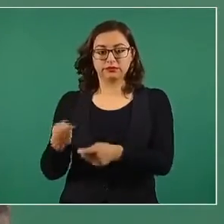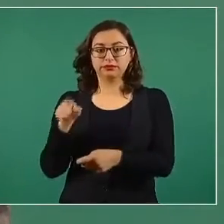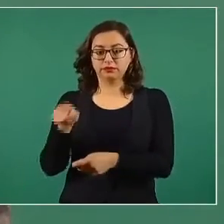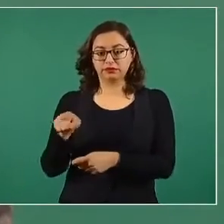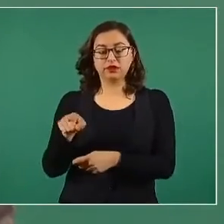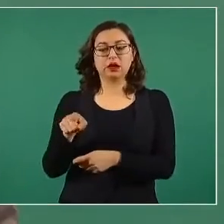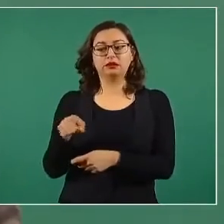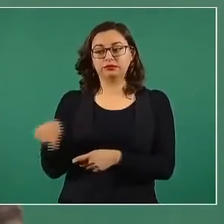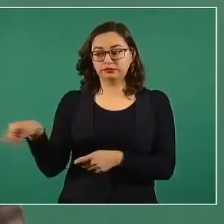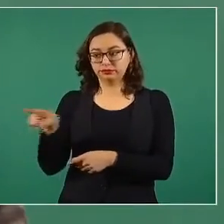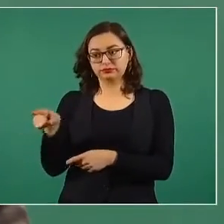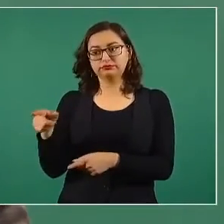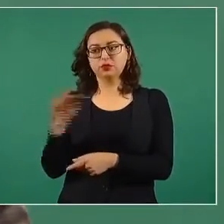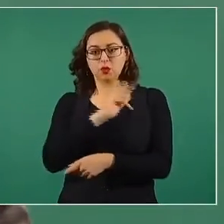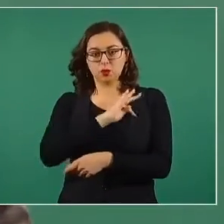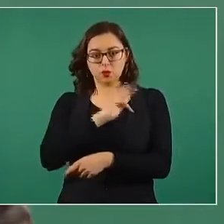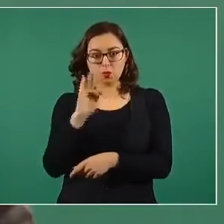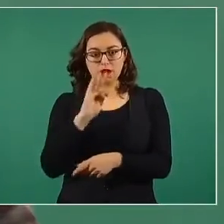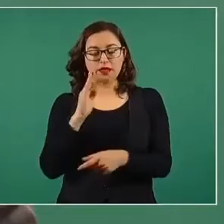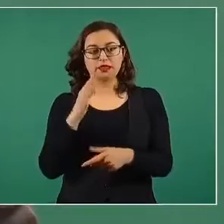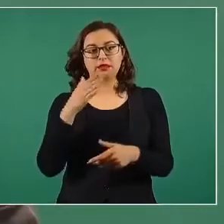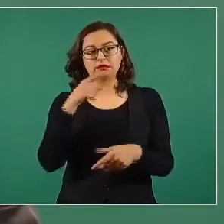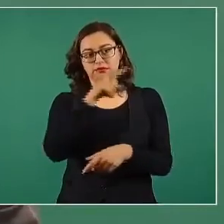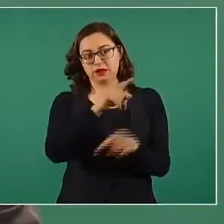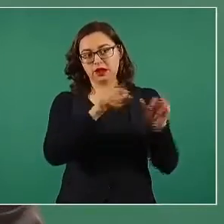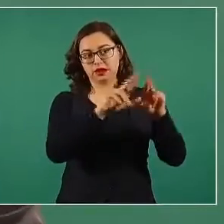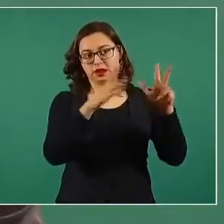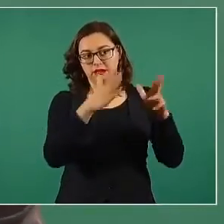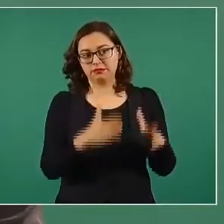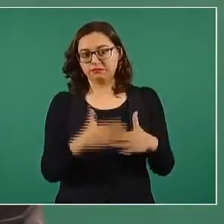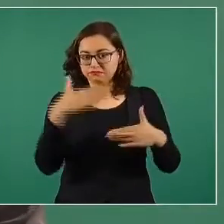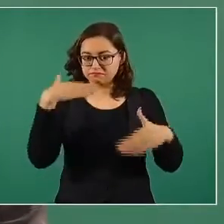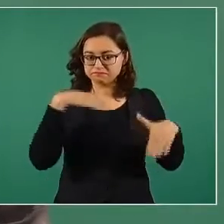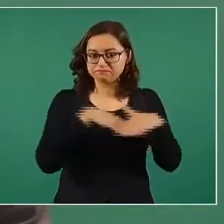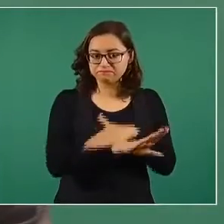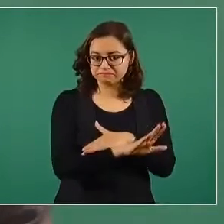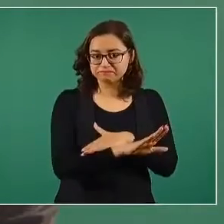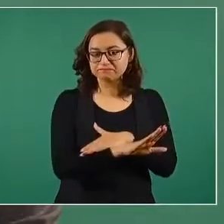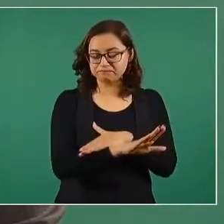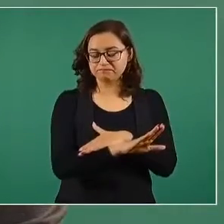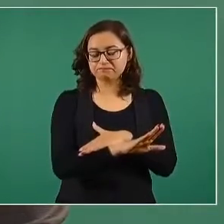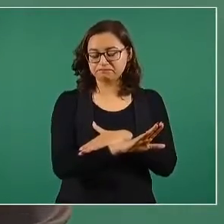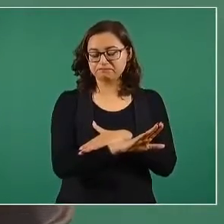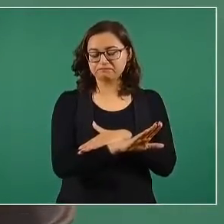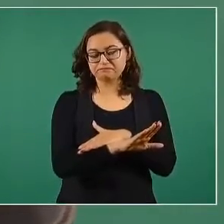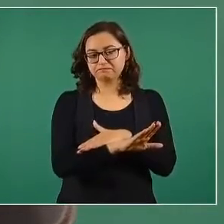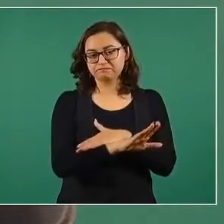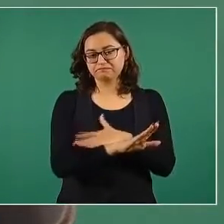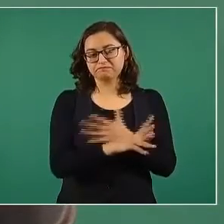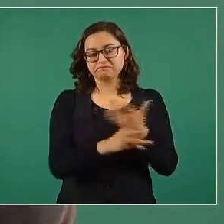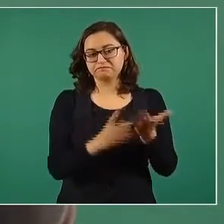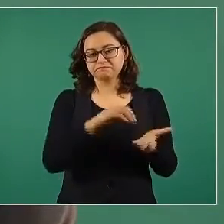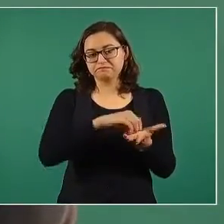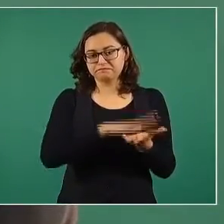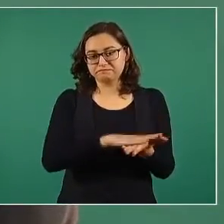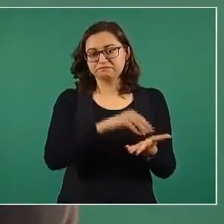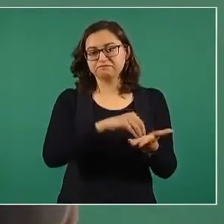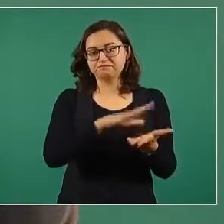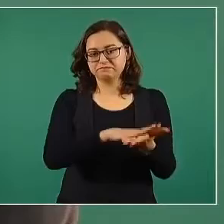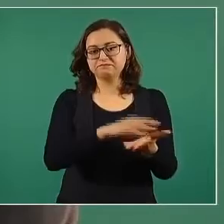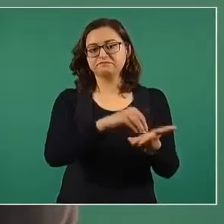llevando a cabo todas las consultas,